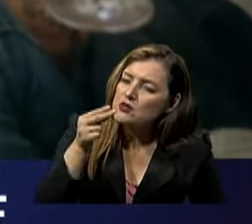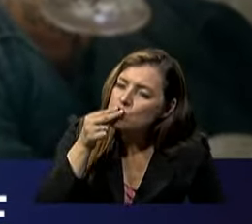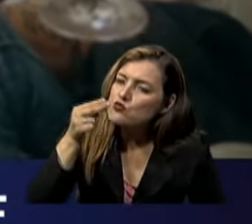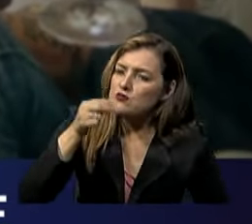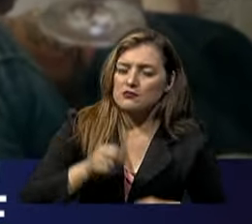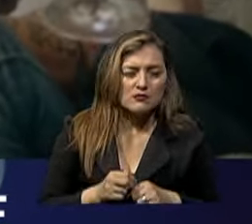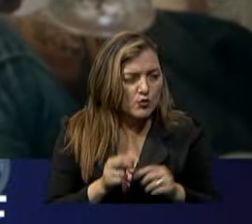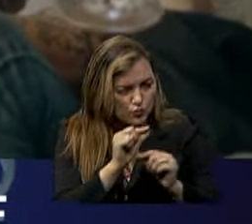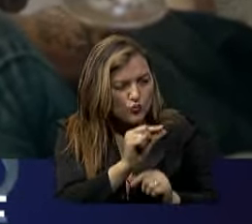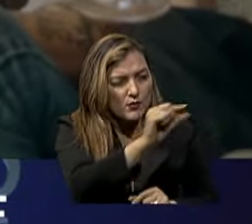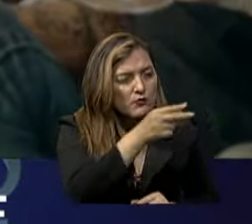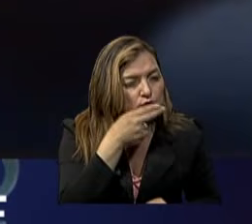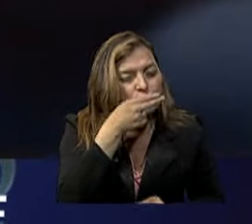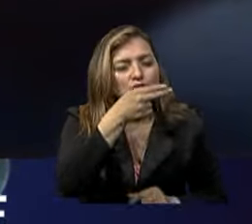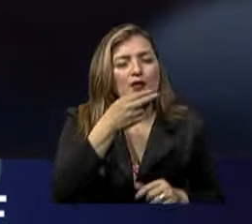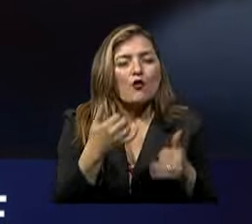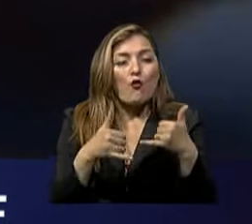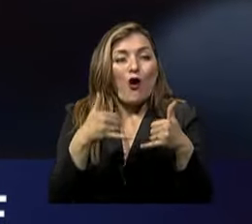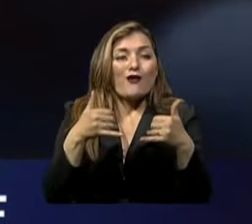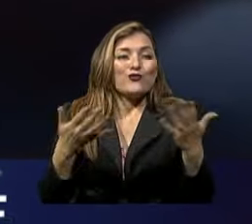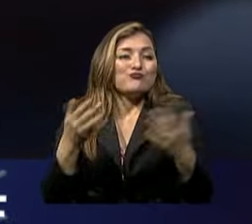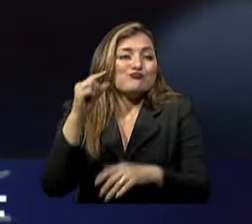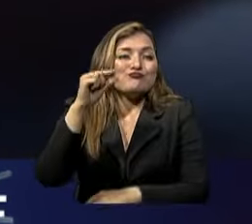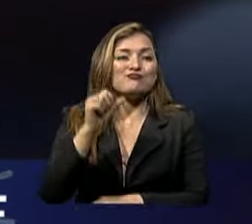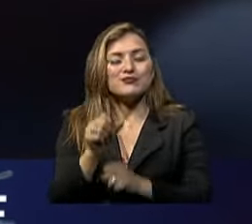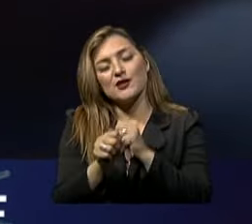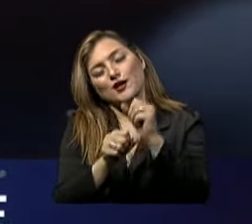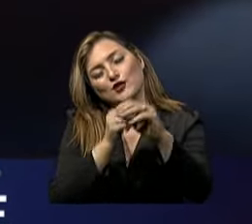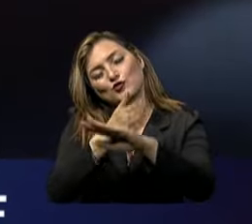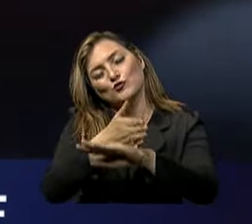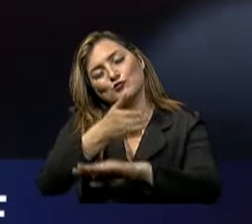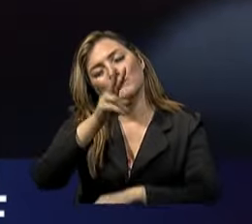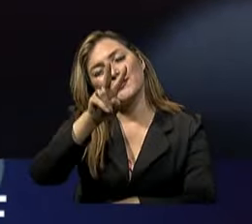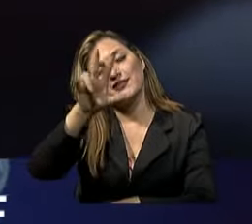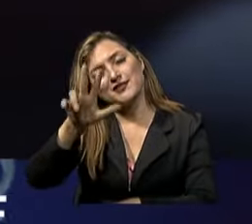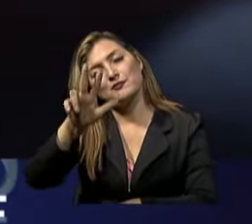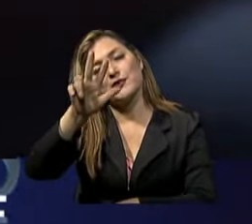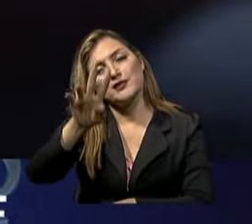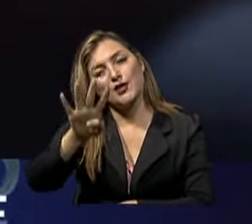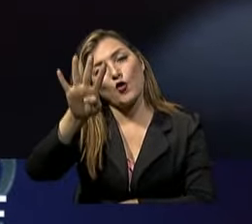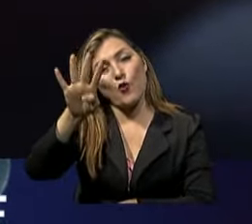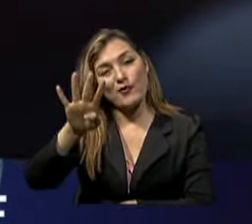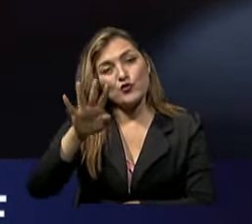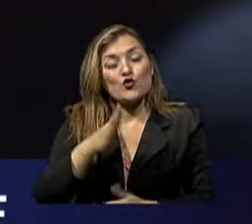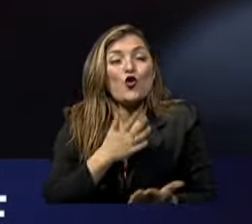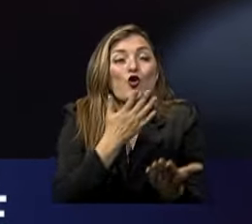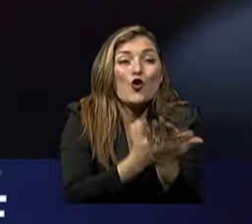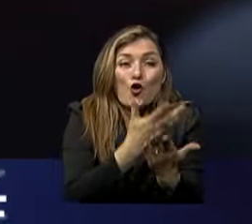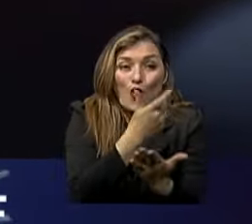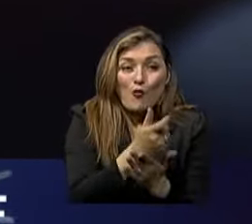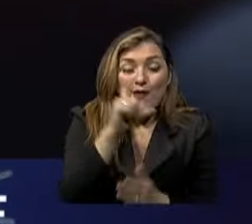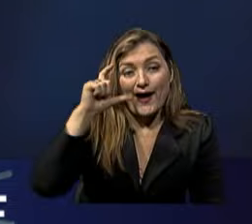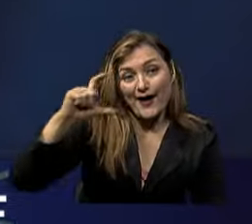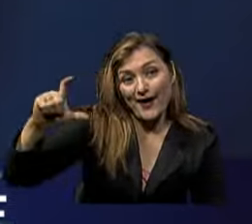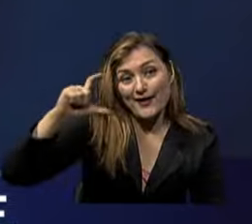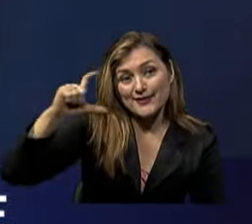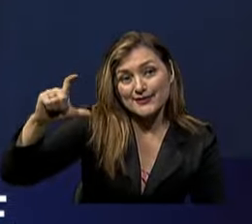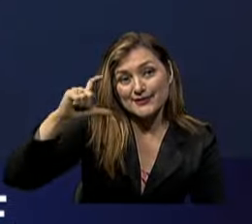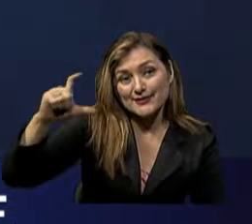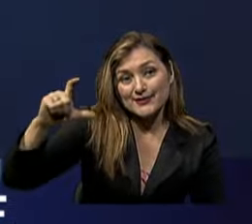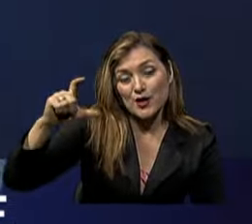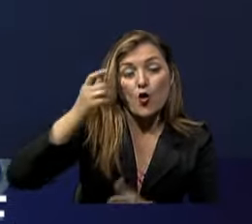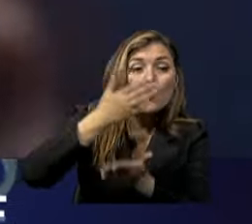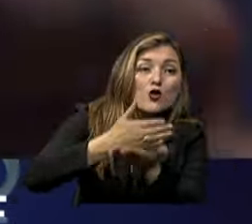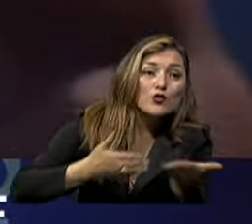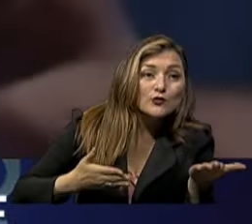juegos Golpe Más o menos A los 23 24 años Yo ya compraba Cajetillas de cigarrillos O medias